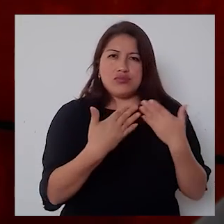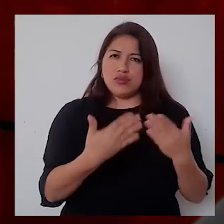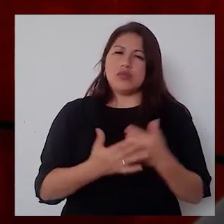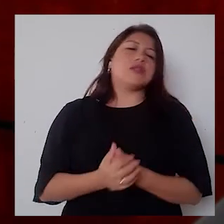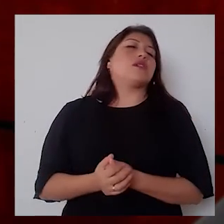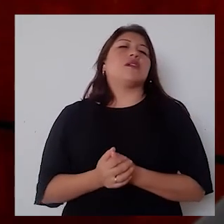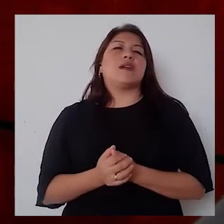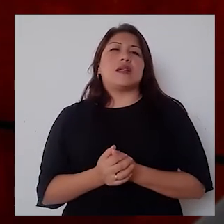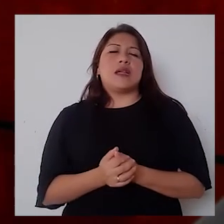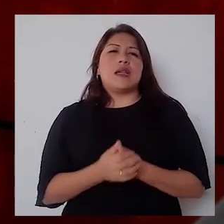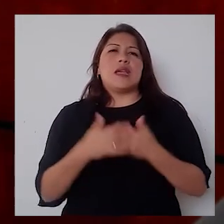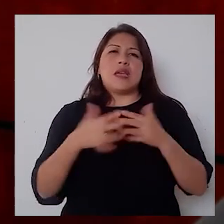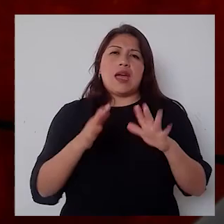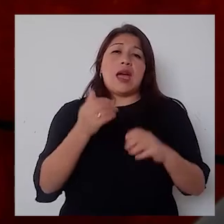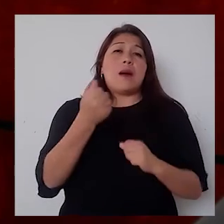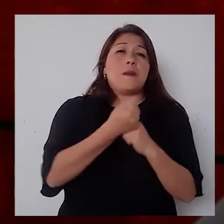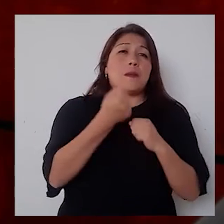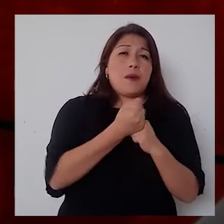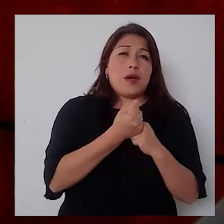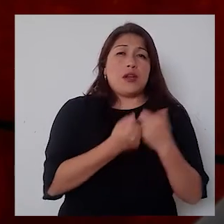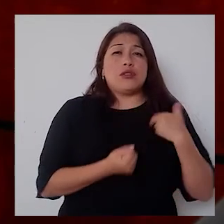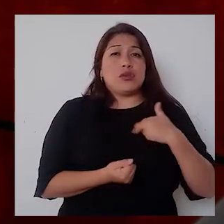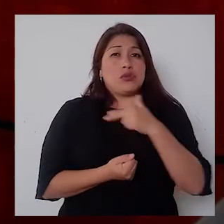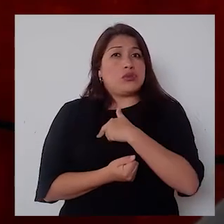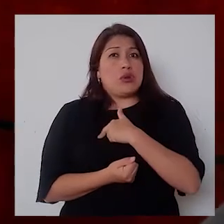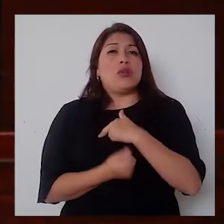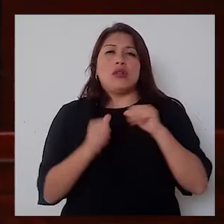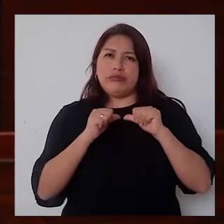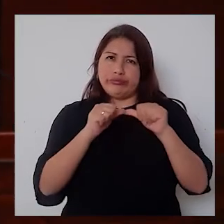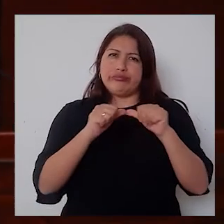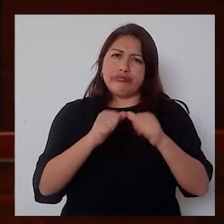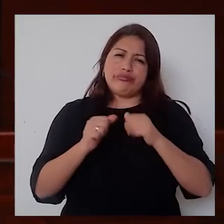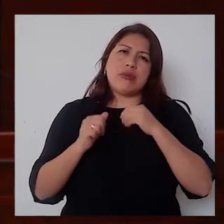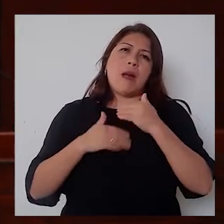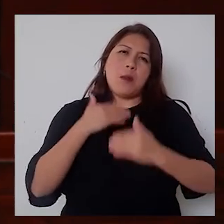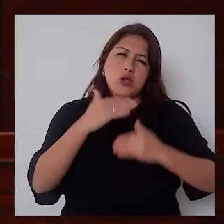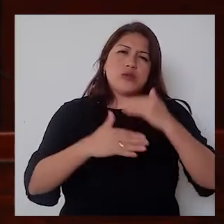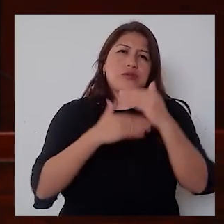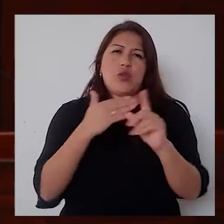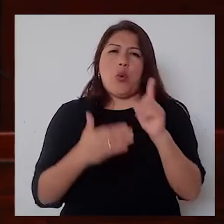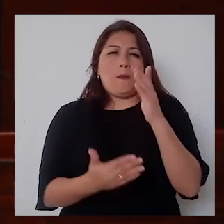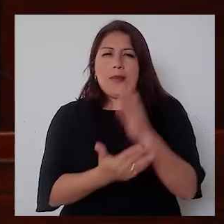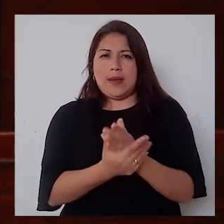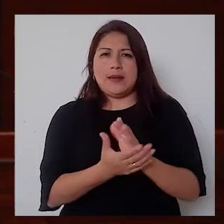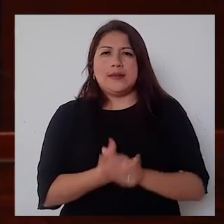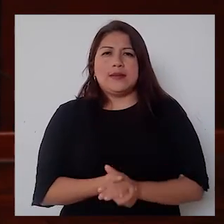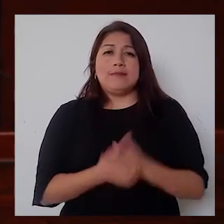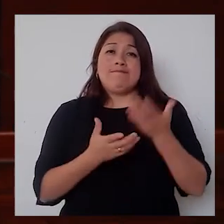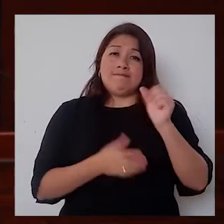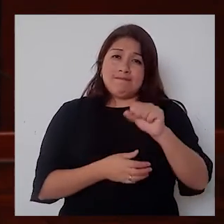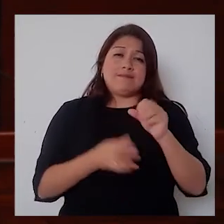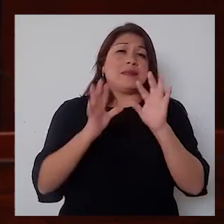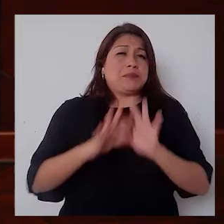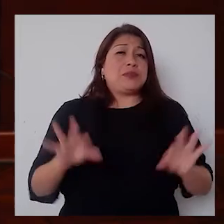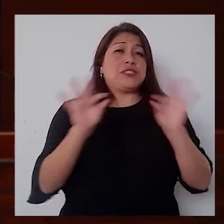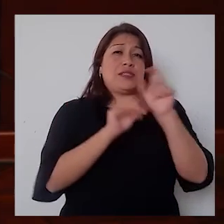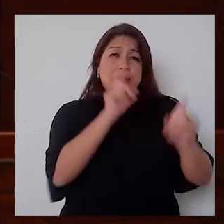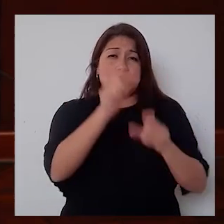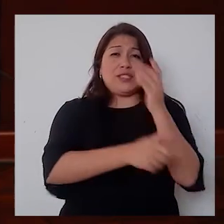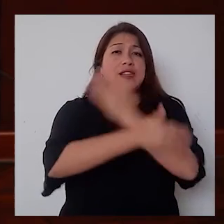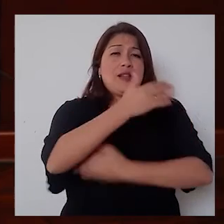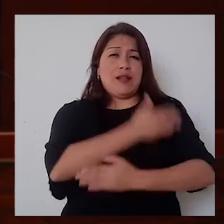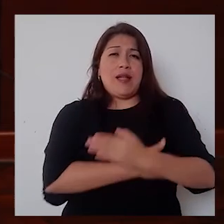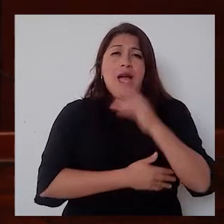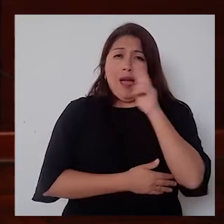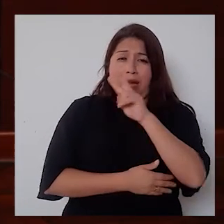han apoyado y estamos en un proceso que no se detiene. Es importante que las personas con discapacidad sientan en sus autoridades